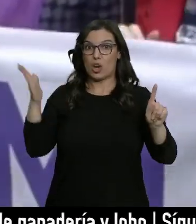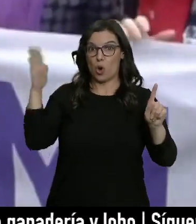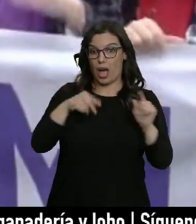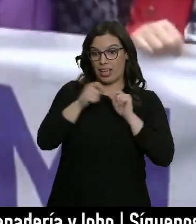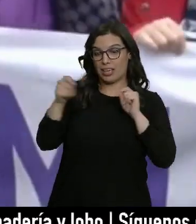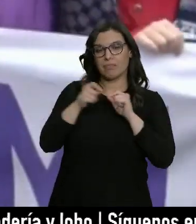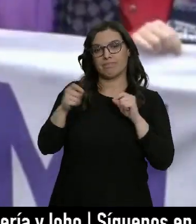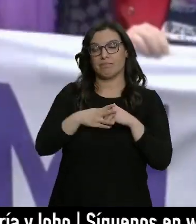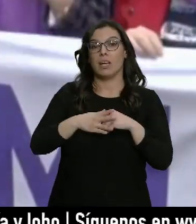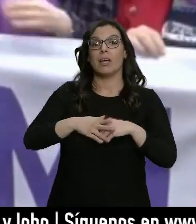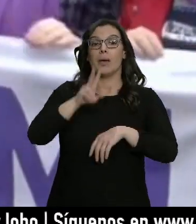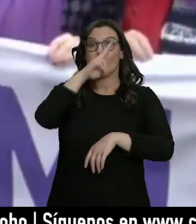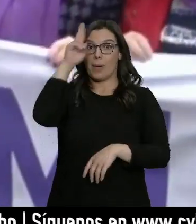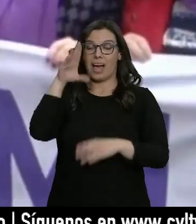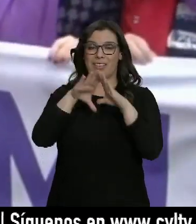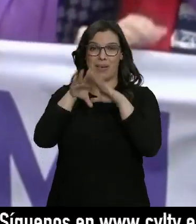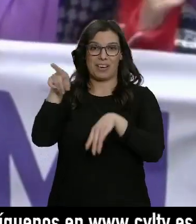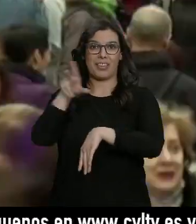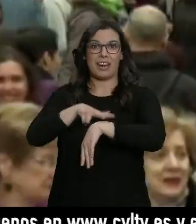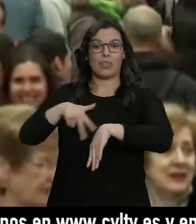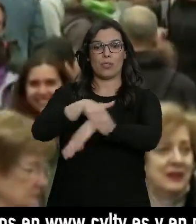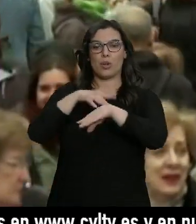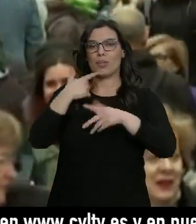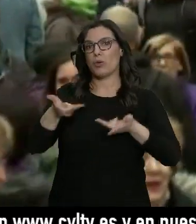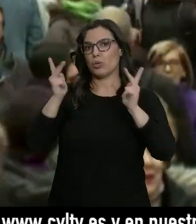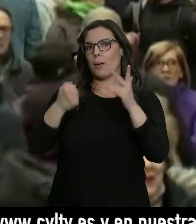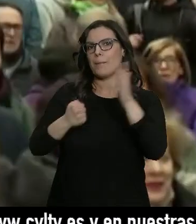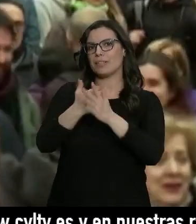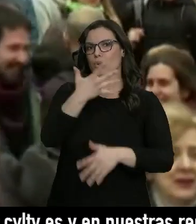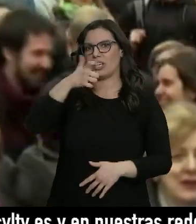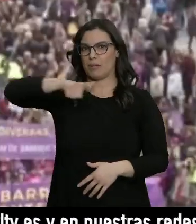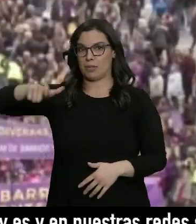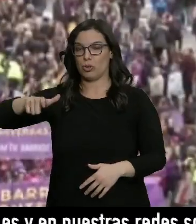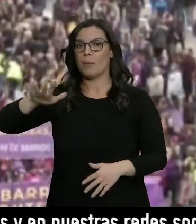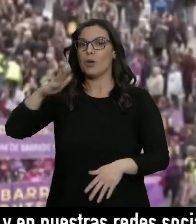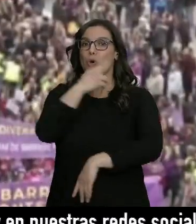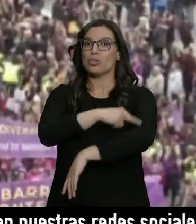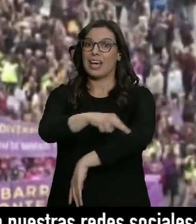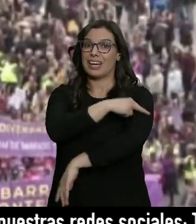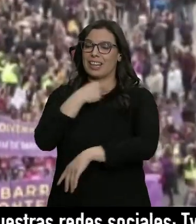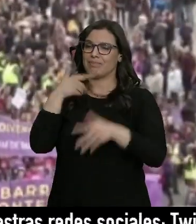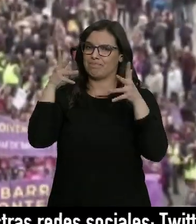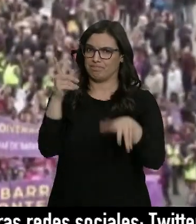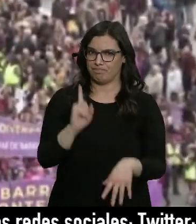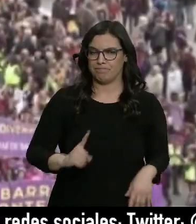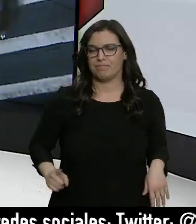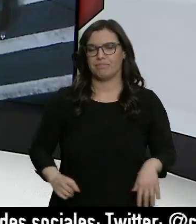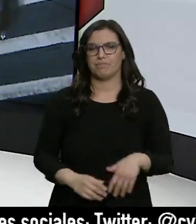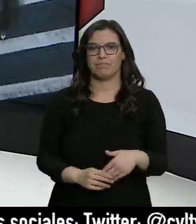En Madrid la delegación del Gobierno las autoriza con un máximo de 500 personas, pero Sanidad las desaconseja.